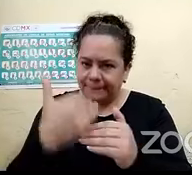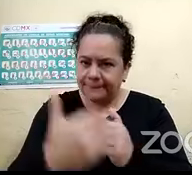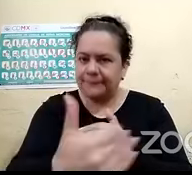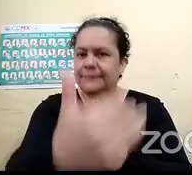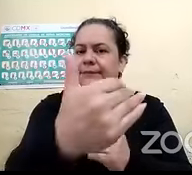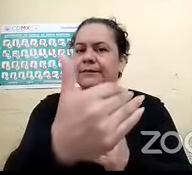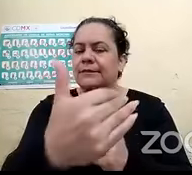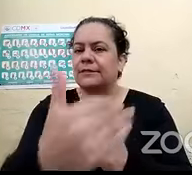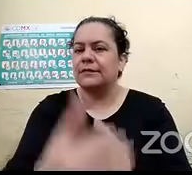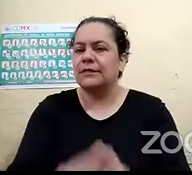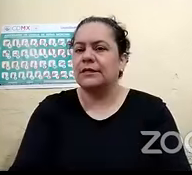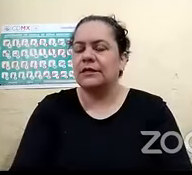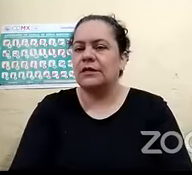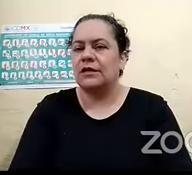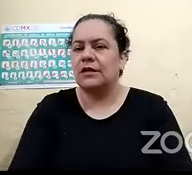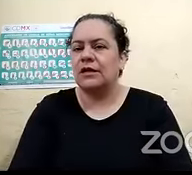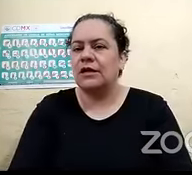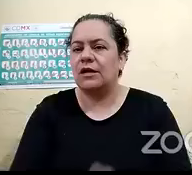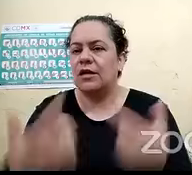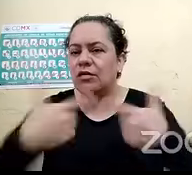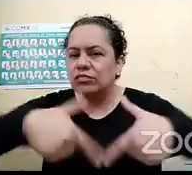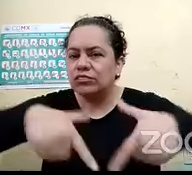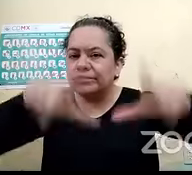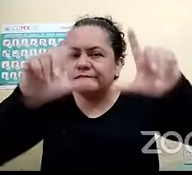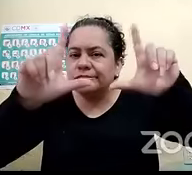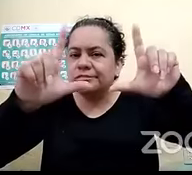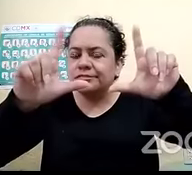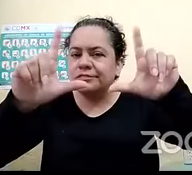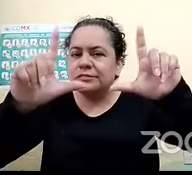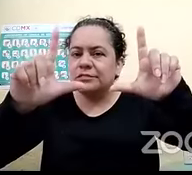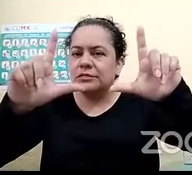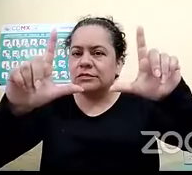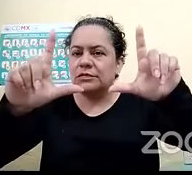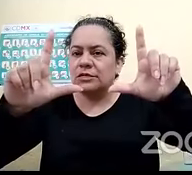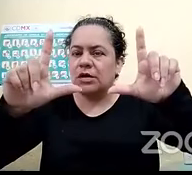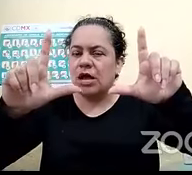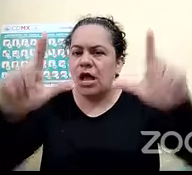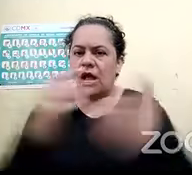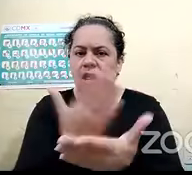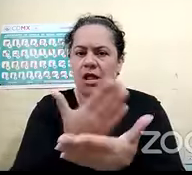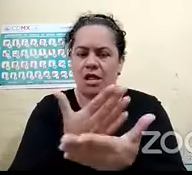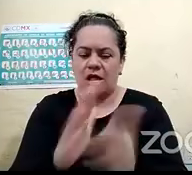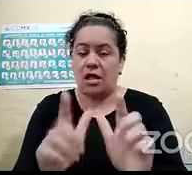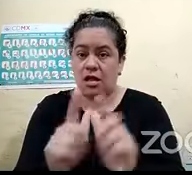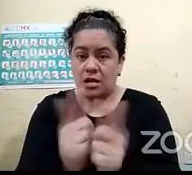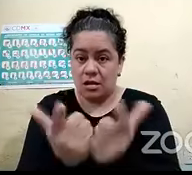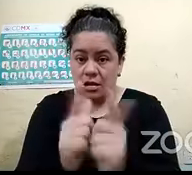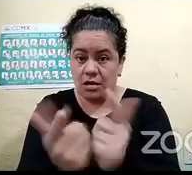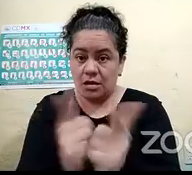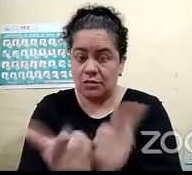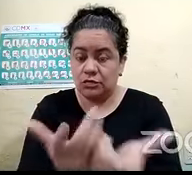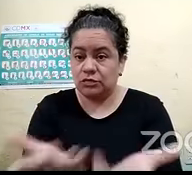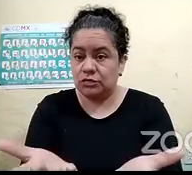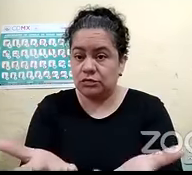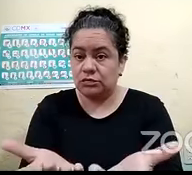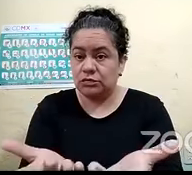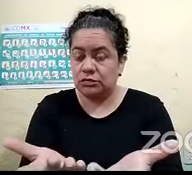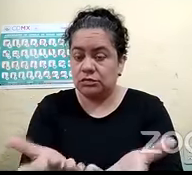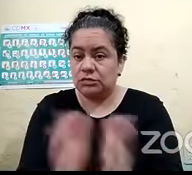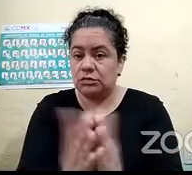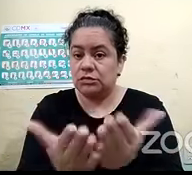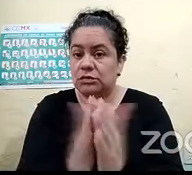subir ahí un comentario de cómo pudiéramos regalarles algunos libros que precisamente bueno una guía que sacó la